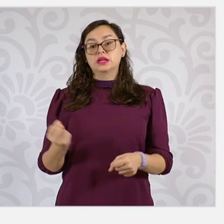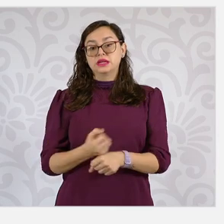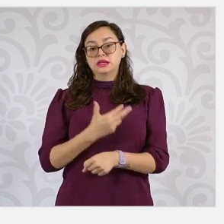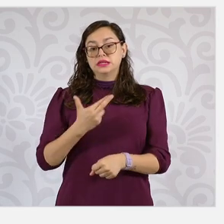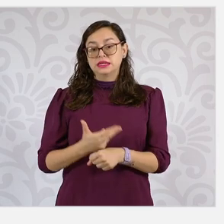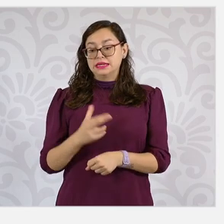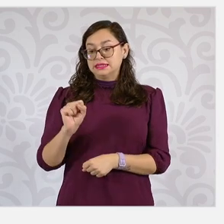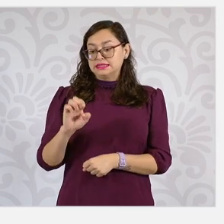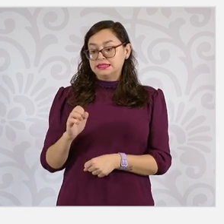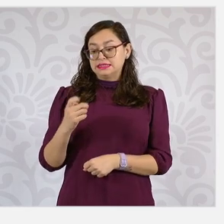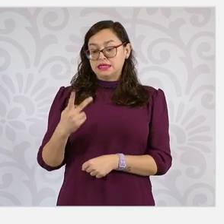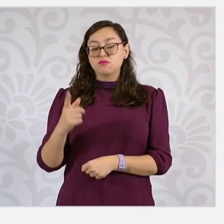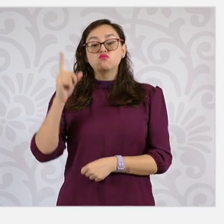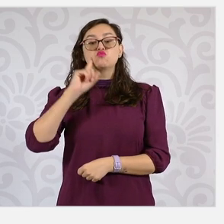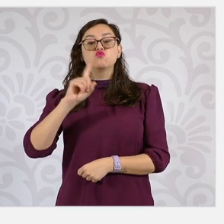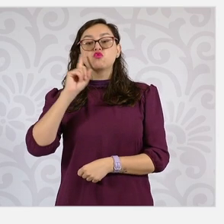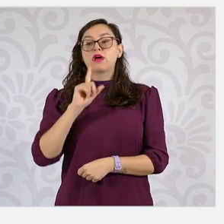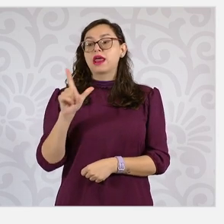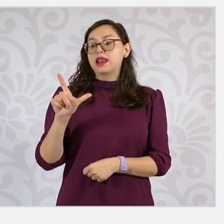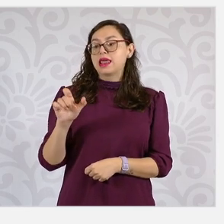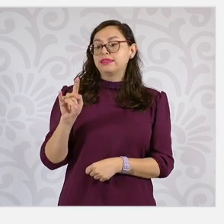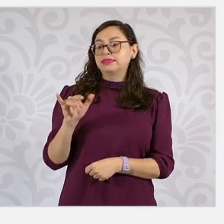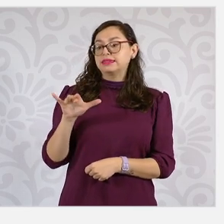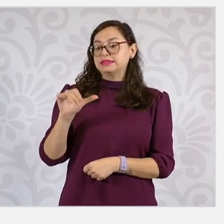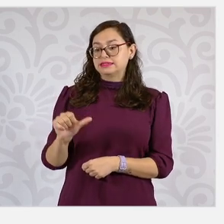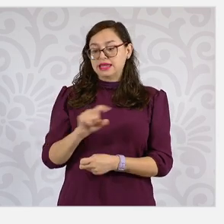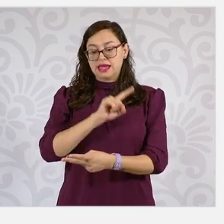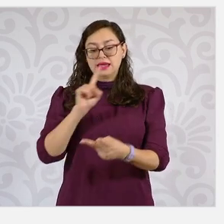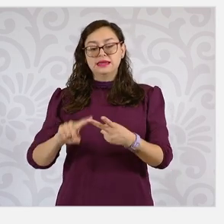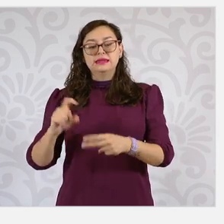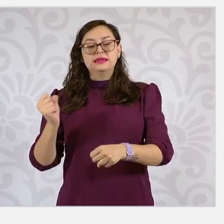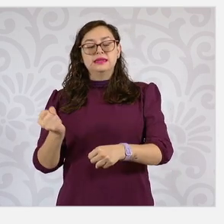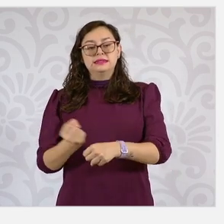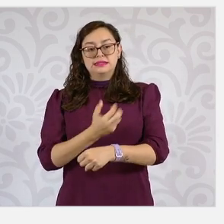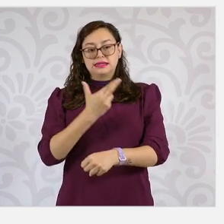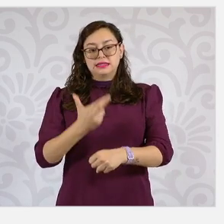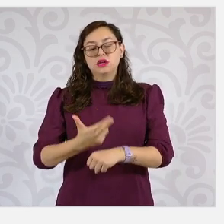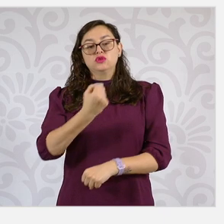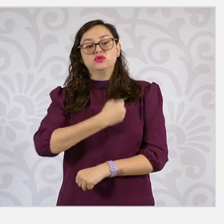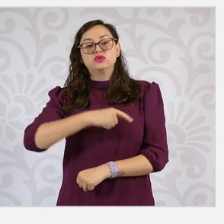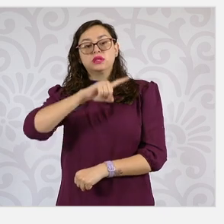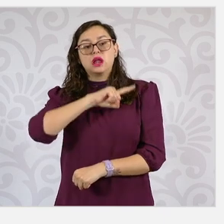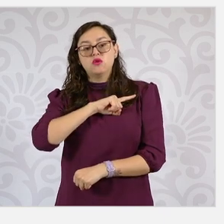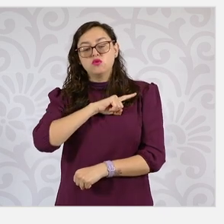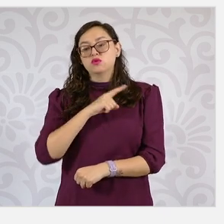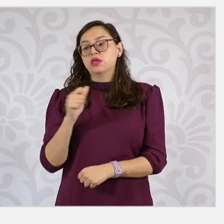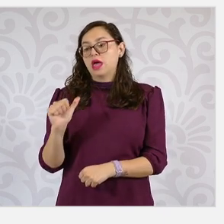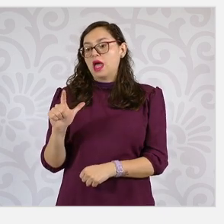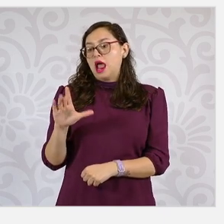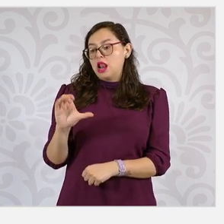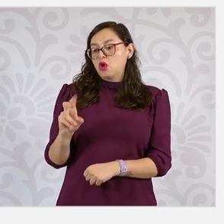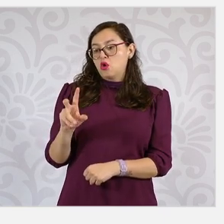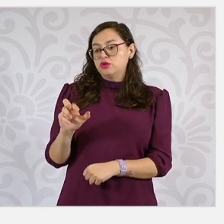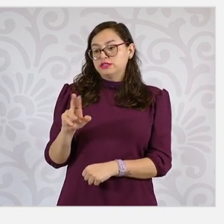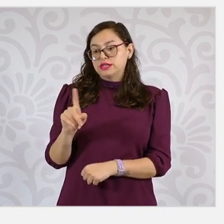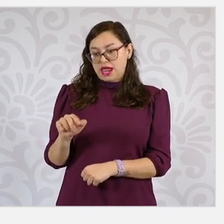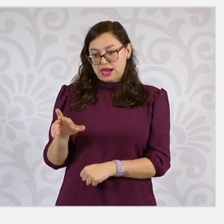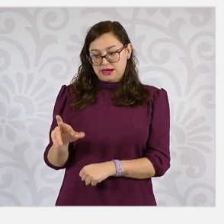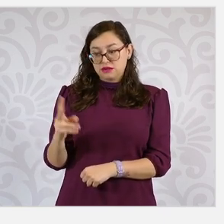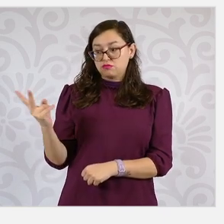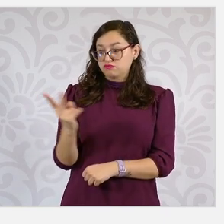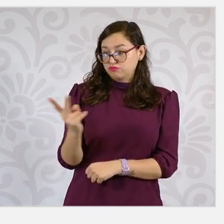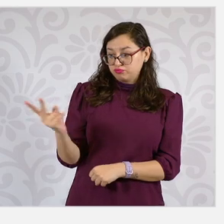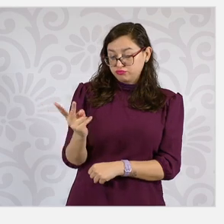Leticia Ramírez, y el secretario de Salud, Jorge Alcocer, publicaron un